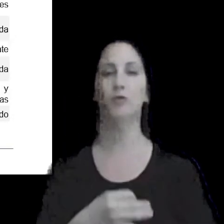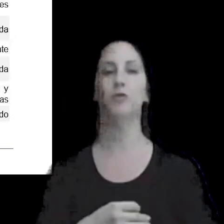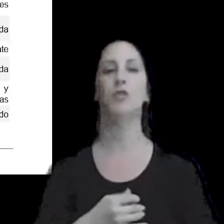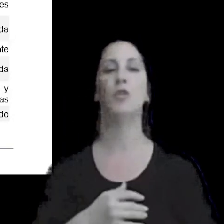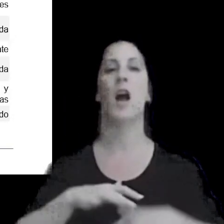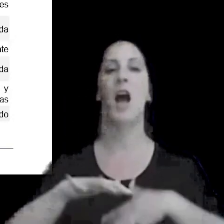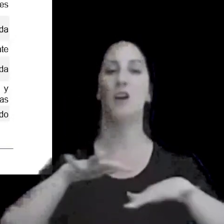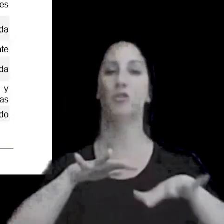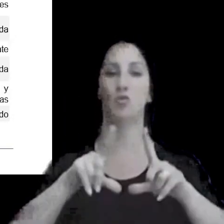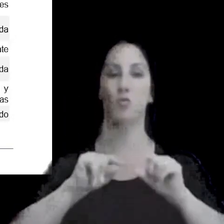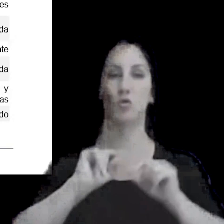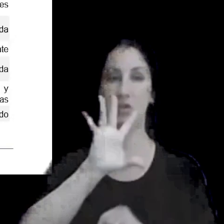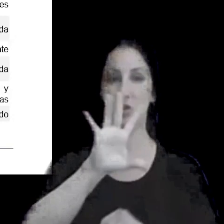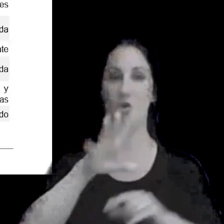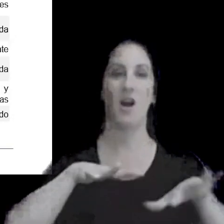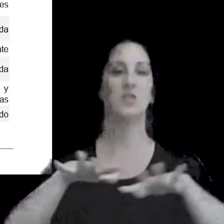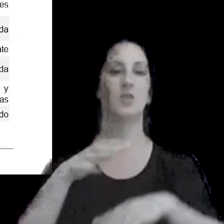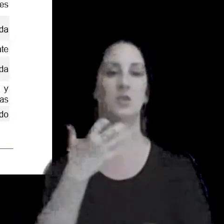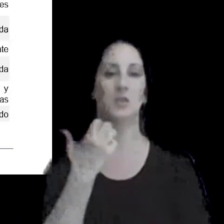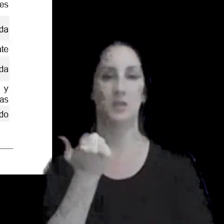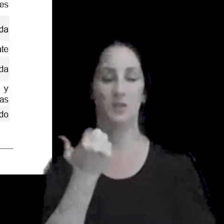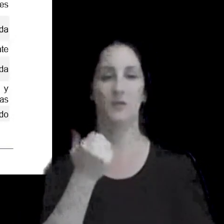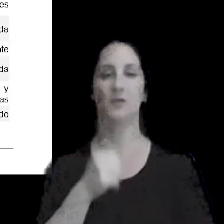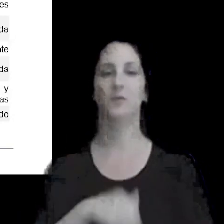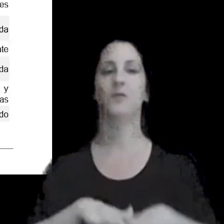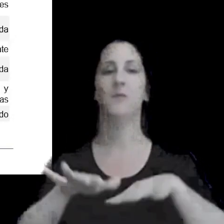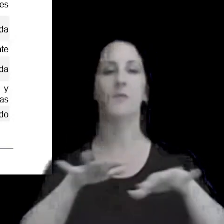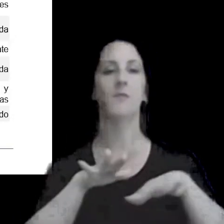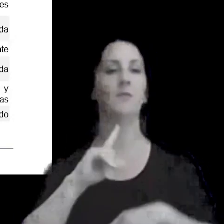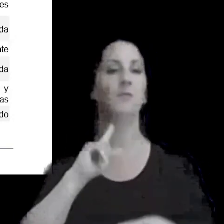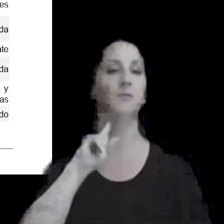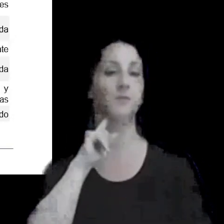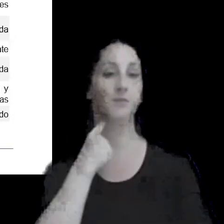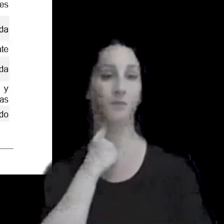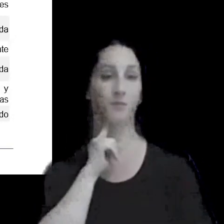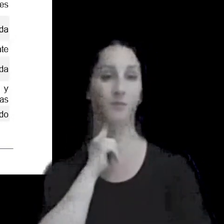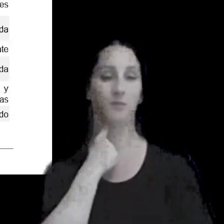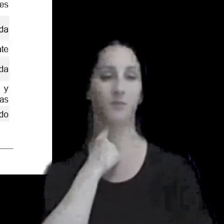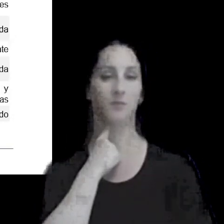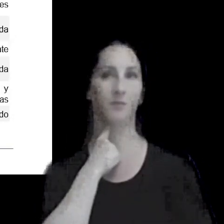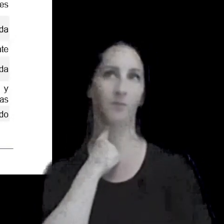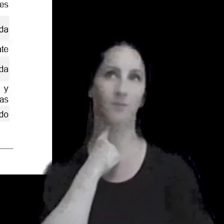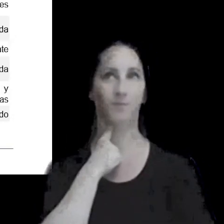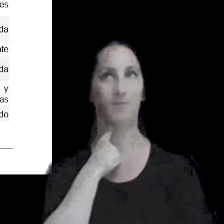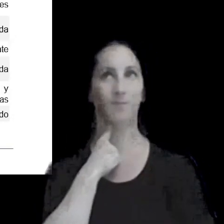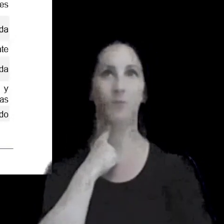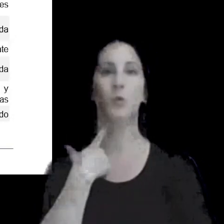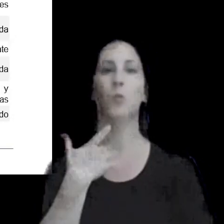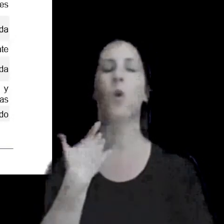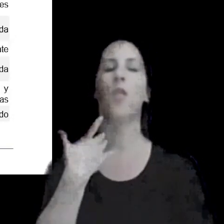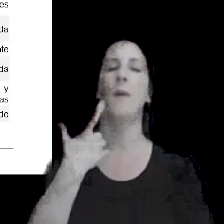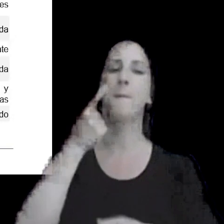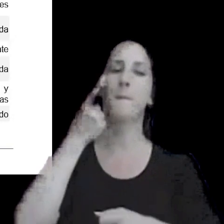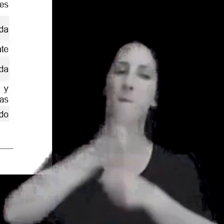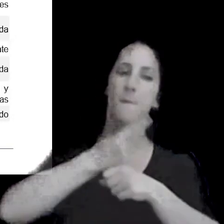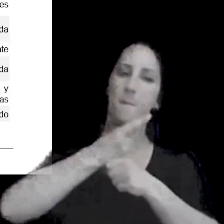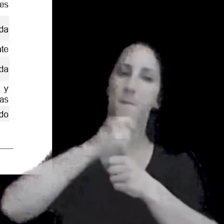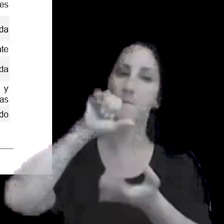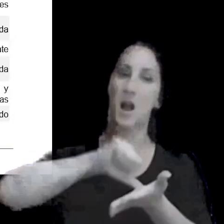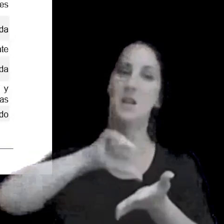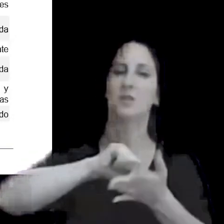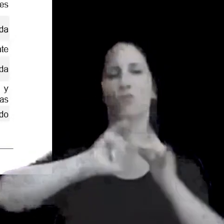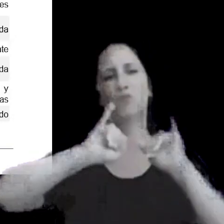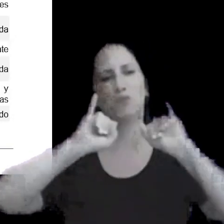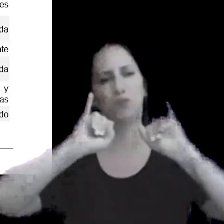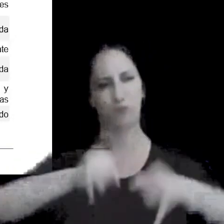5, la acción 6, la acción 13 que fue una de la primera tanda de países que adoptó